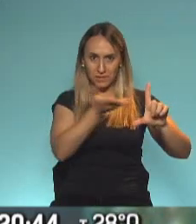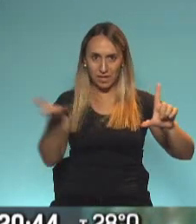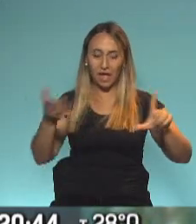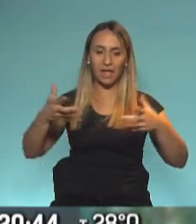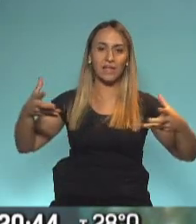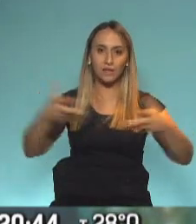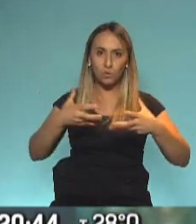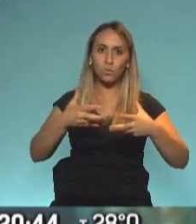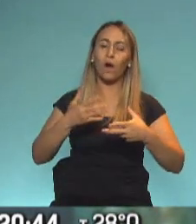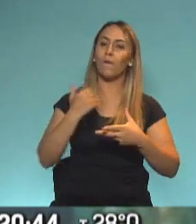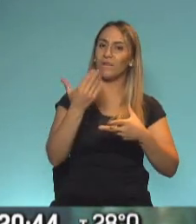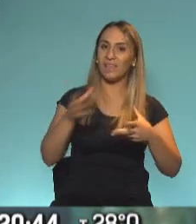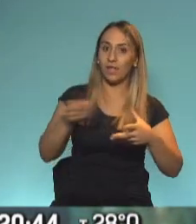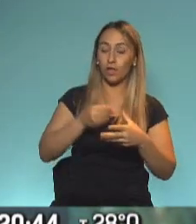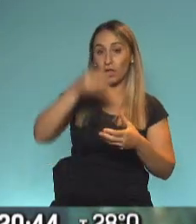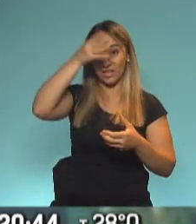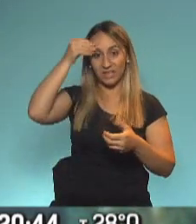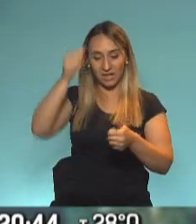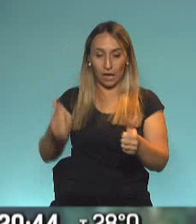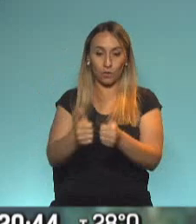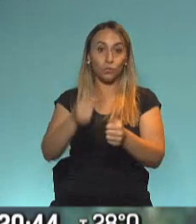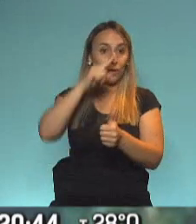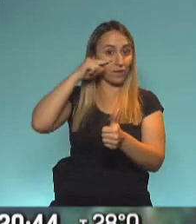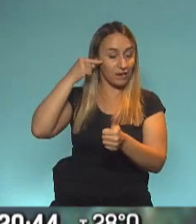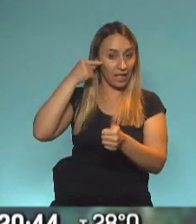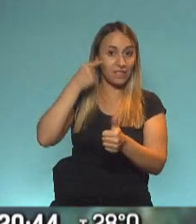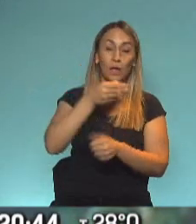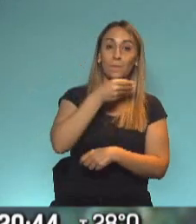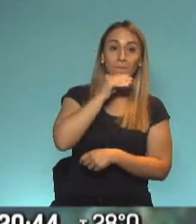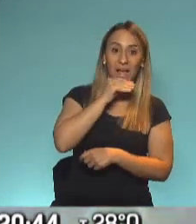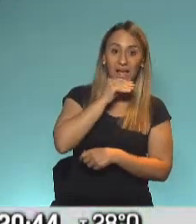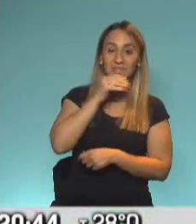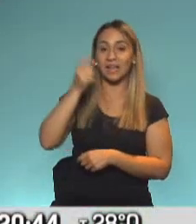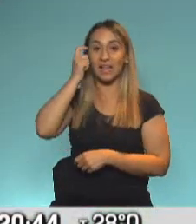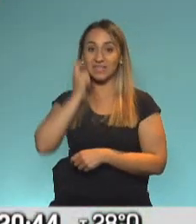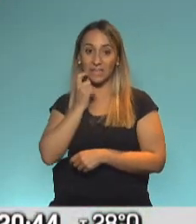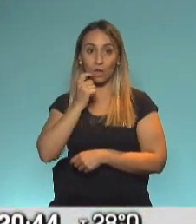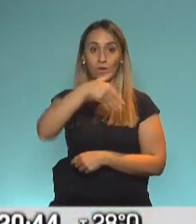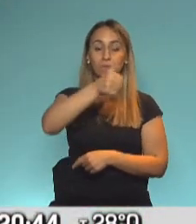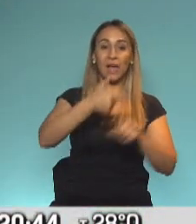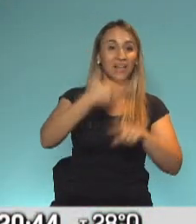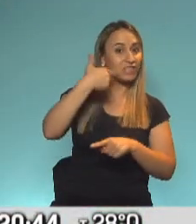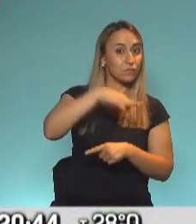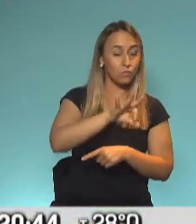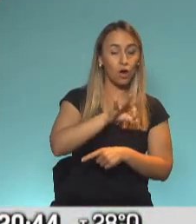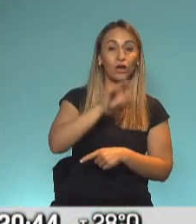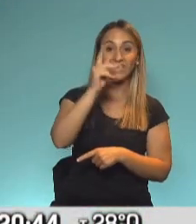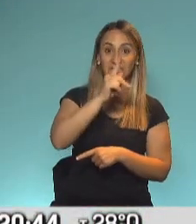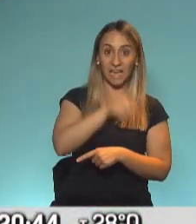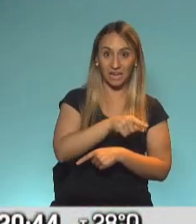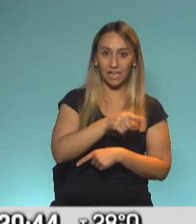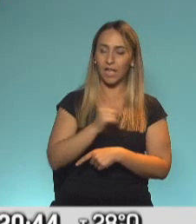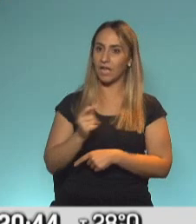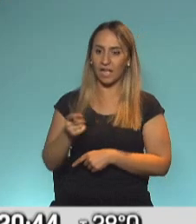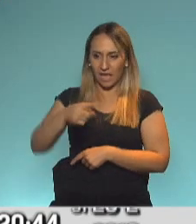frente de todos, a Cristina Kirchner junto a Alberto Fernández, a Sergio Massa, a Axel Kicillof, Máximo Kirchner, son las